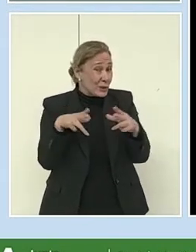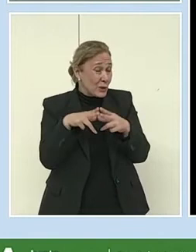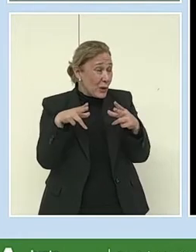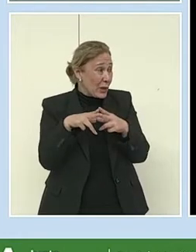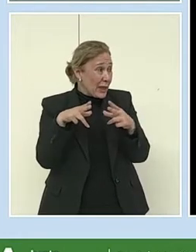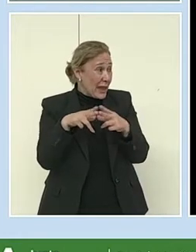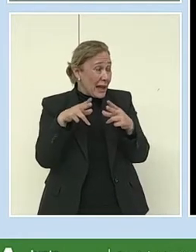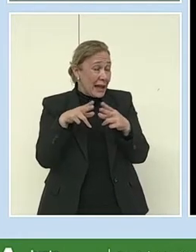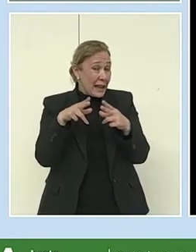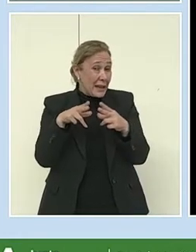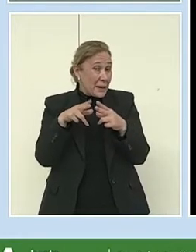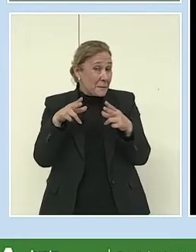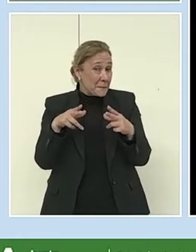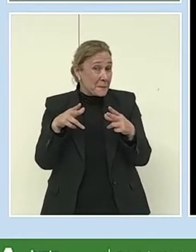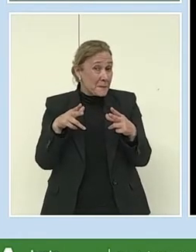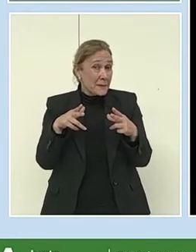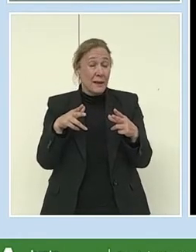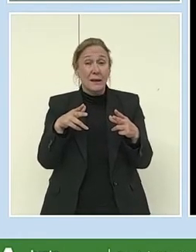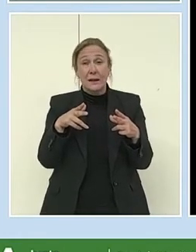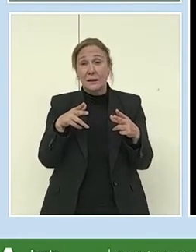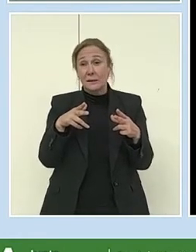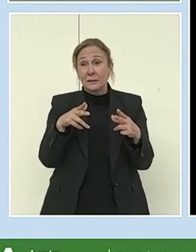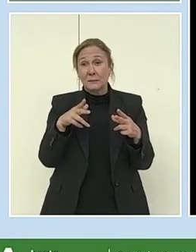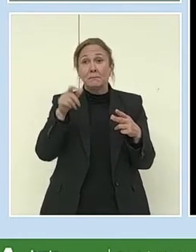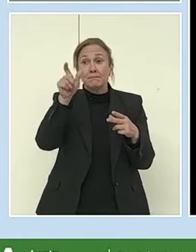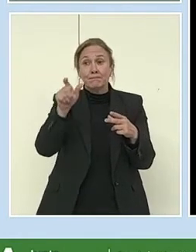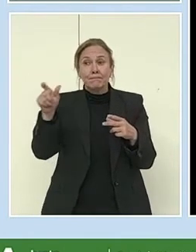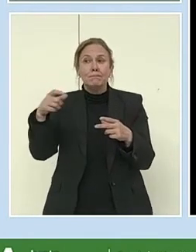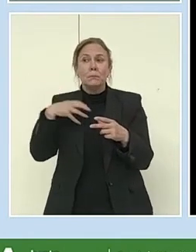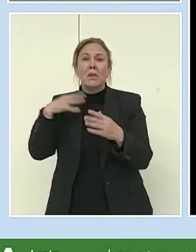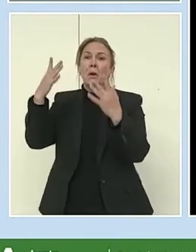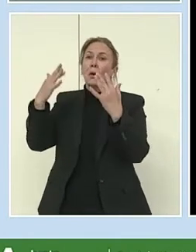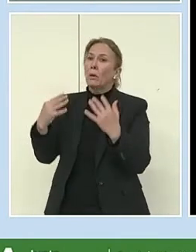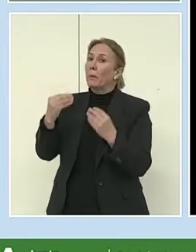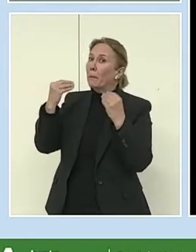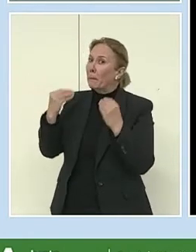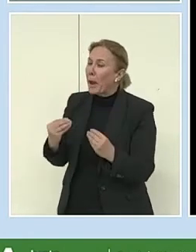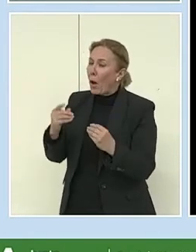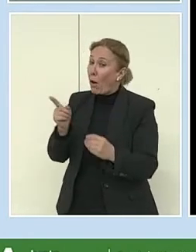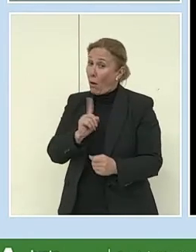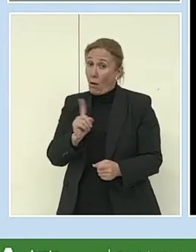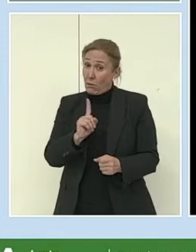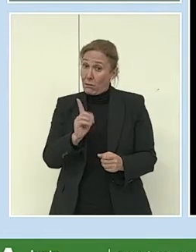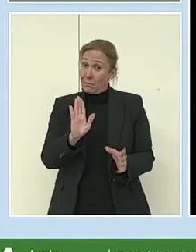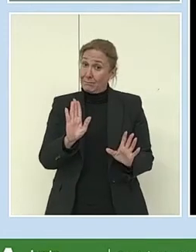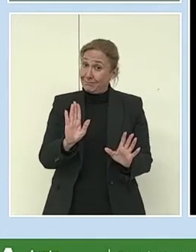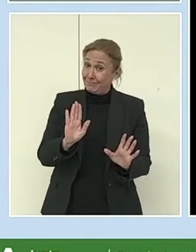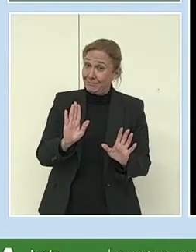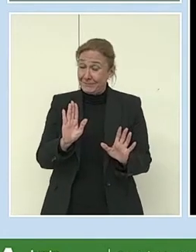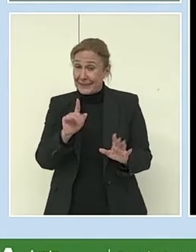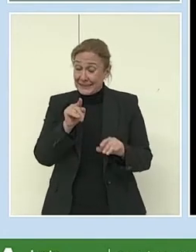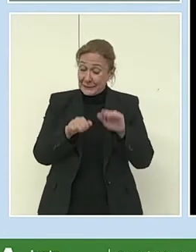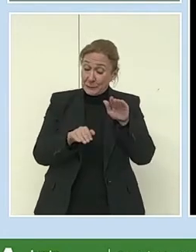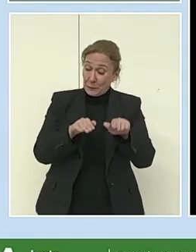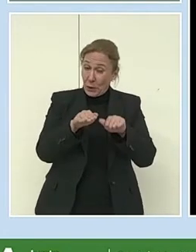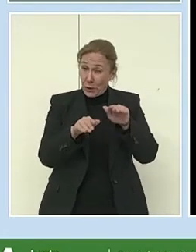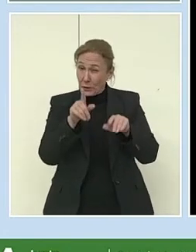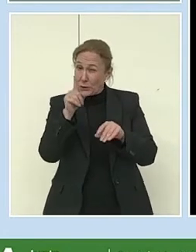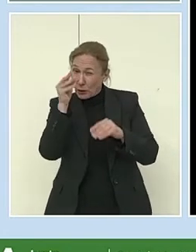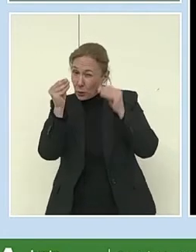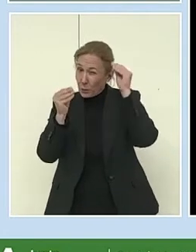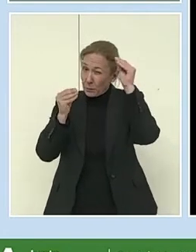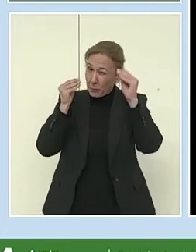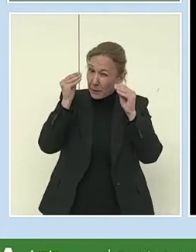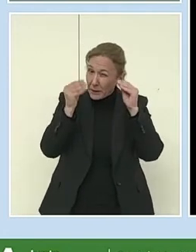conectada con nosotras puede conocernos bien o no. Y es algo, es un proceso de reflexión interesante